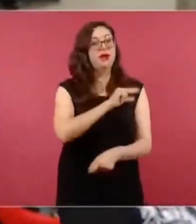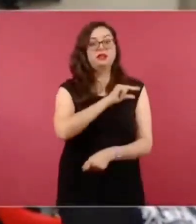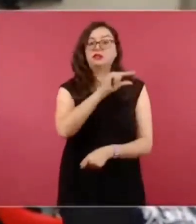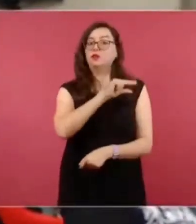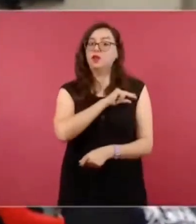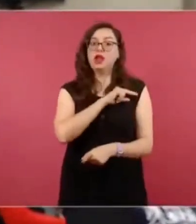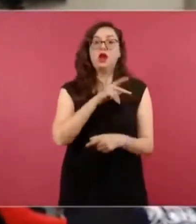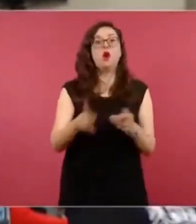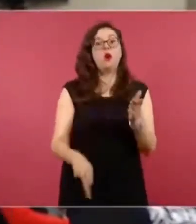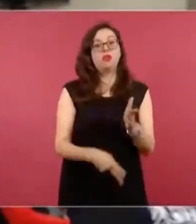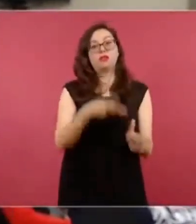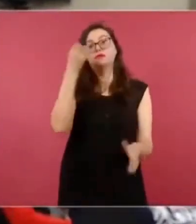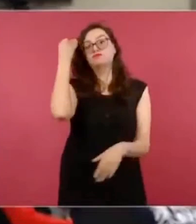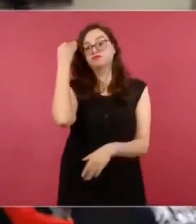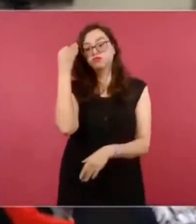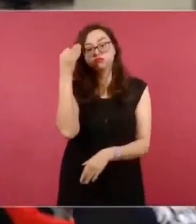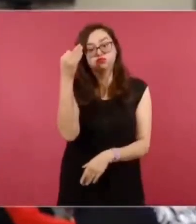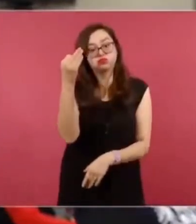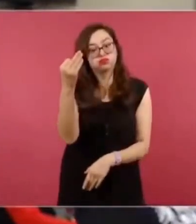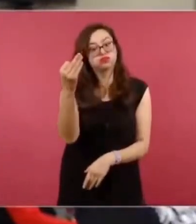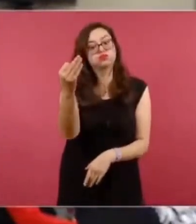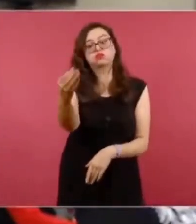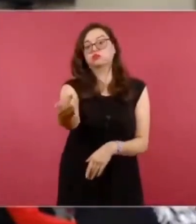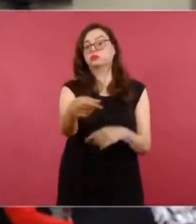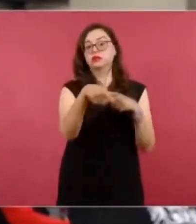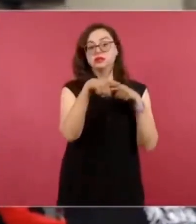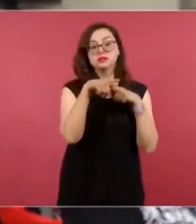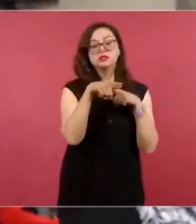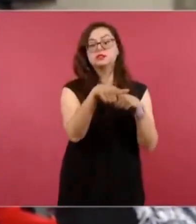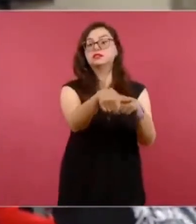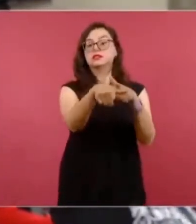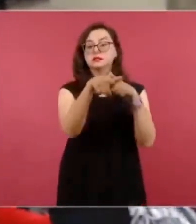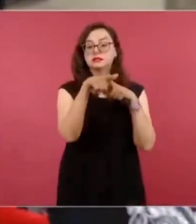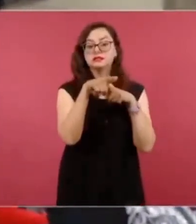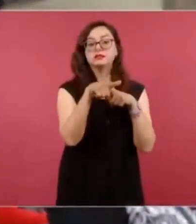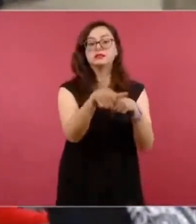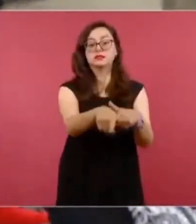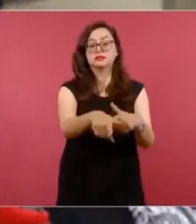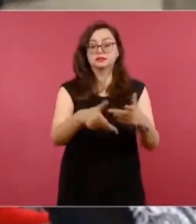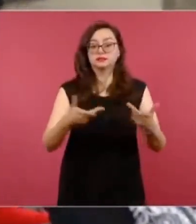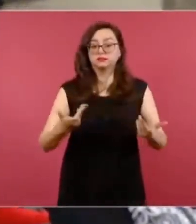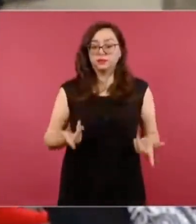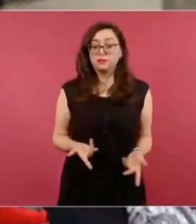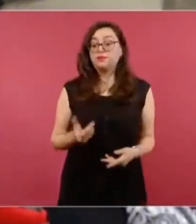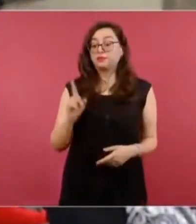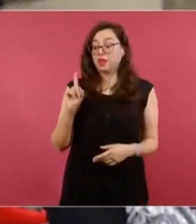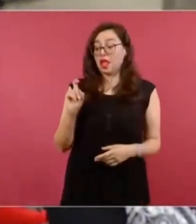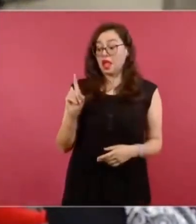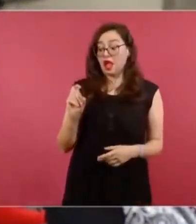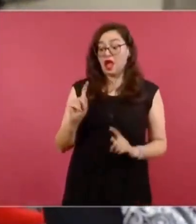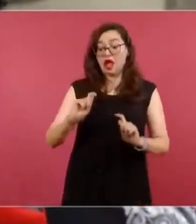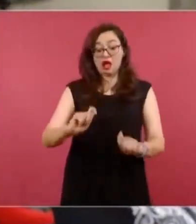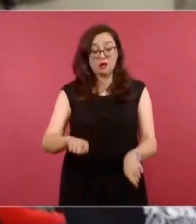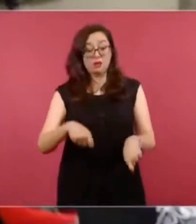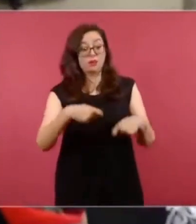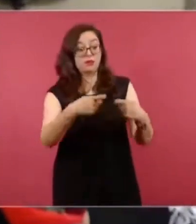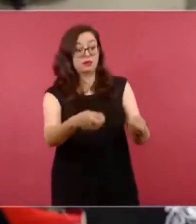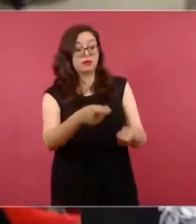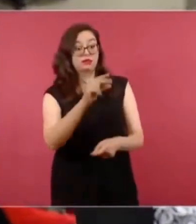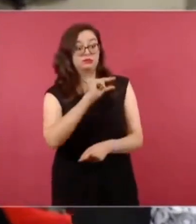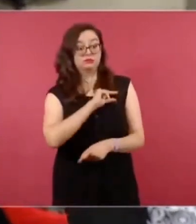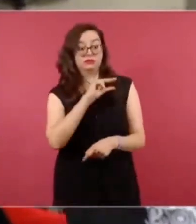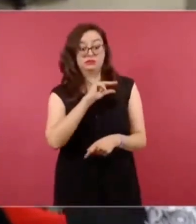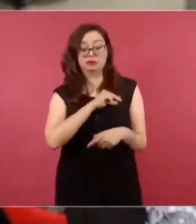vuelven nuevamente a ampliar el fenómeno de las concesiones. La privatización del agua, la privatización de los servicios